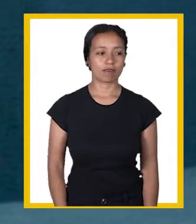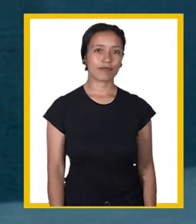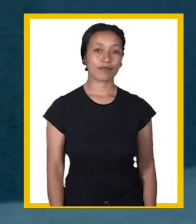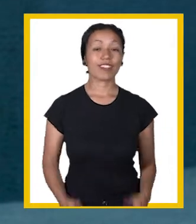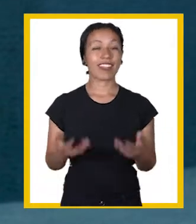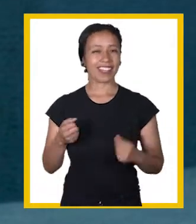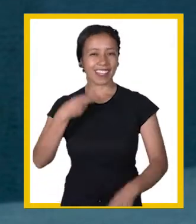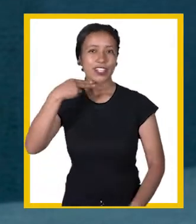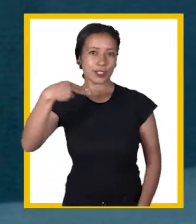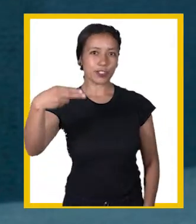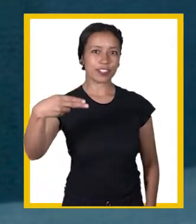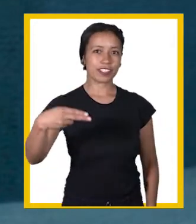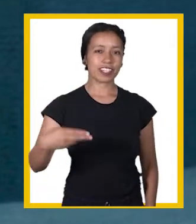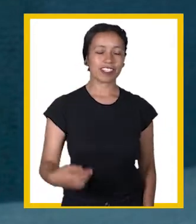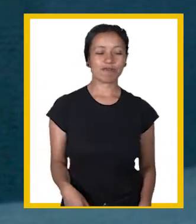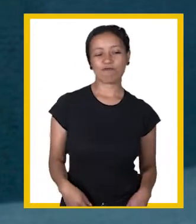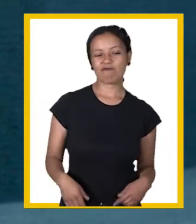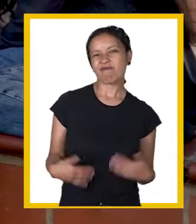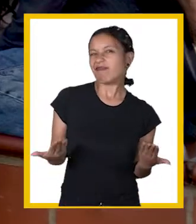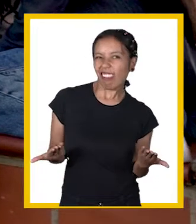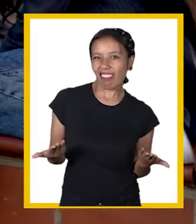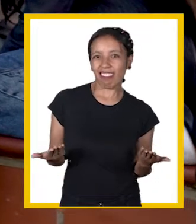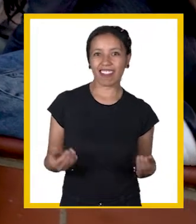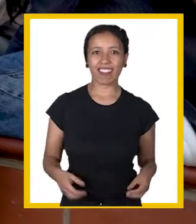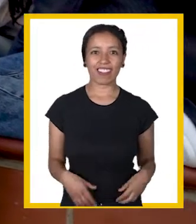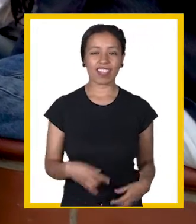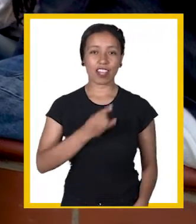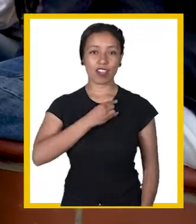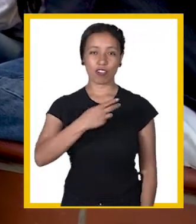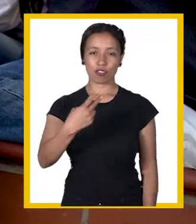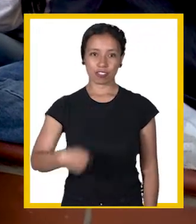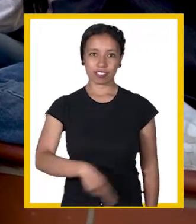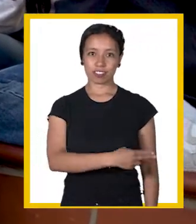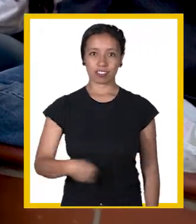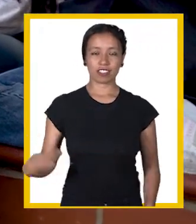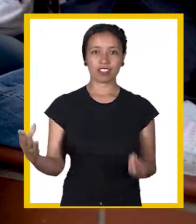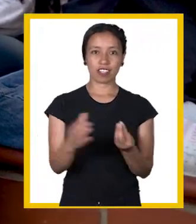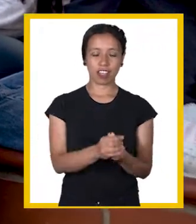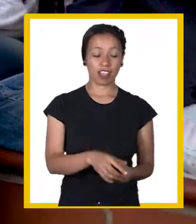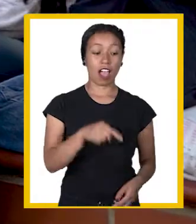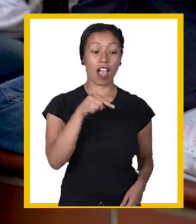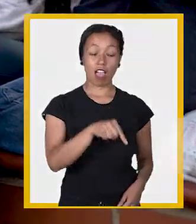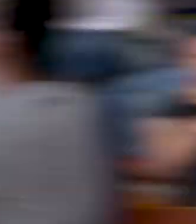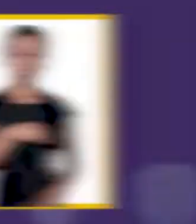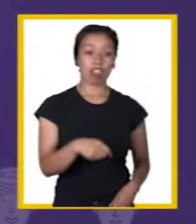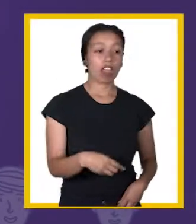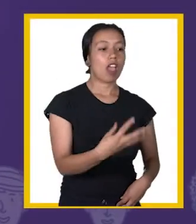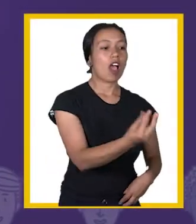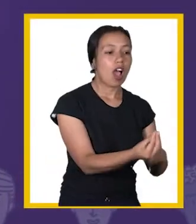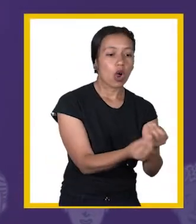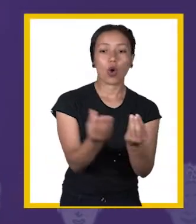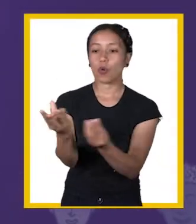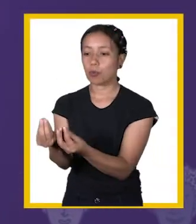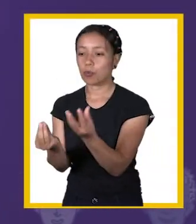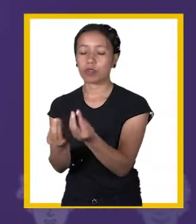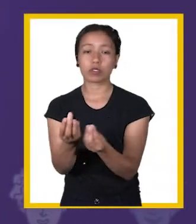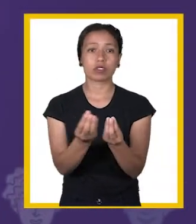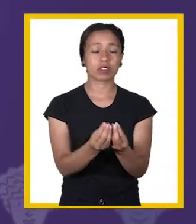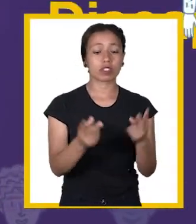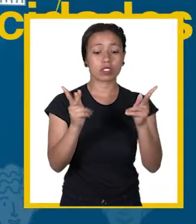sobre el programa Unisaya Incluyente, el cual se basa en acompañamiento a estudiantes de poblaciones diversas como habilidades